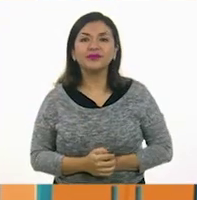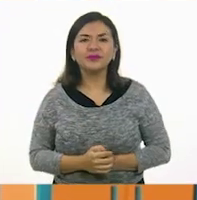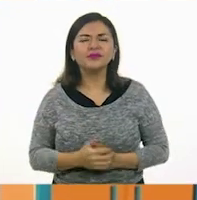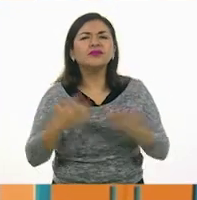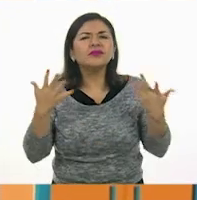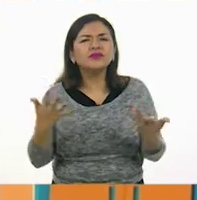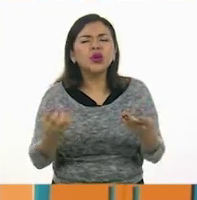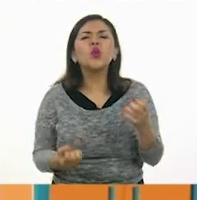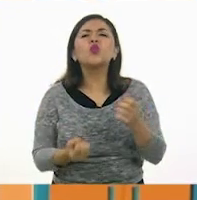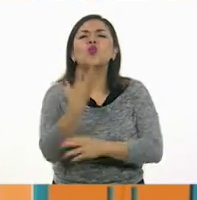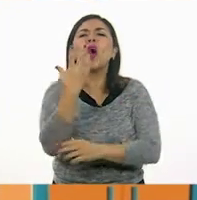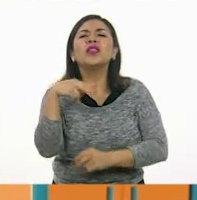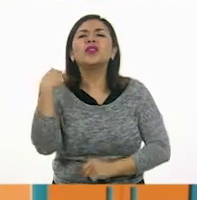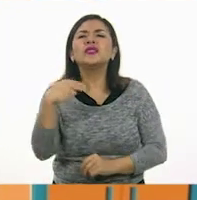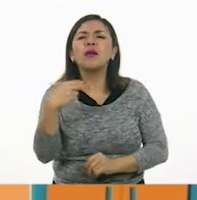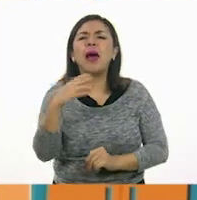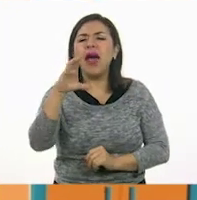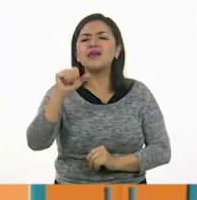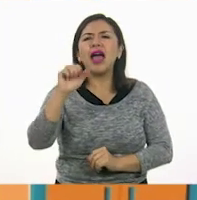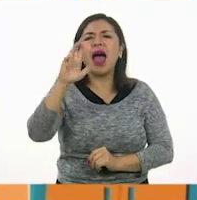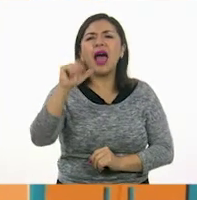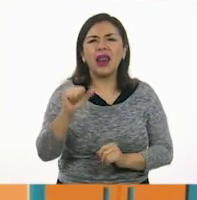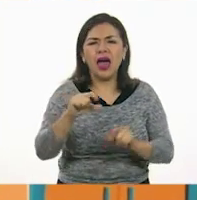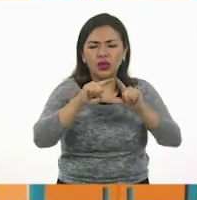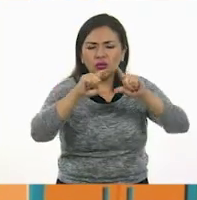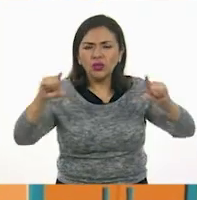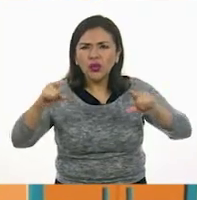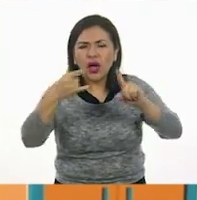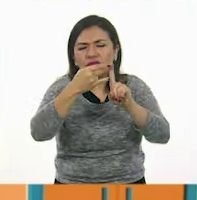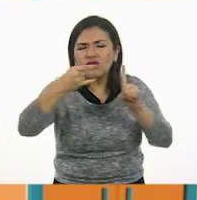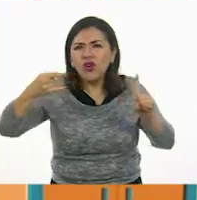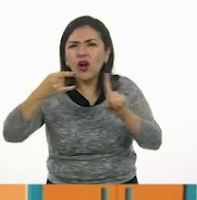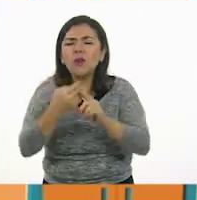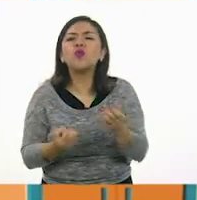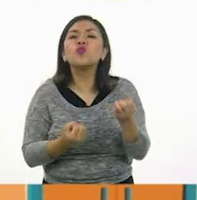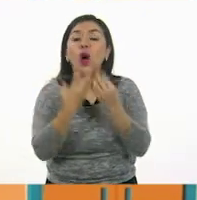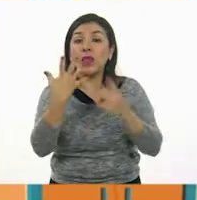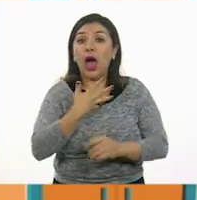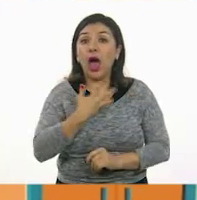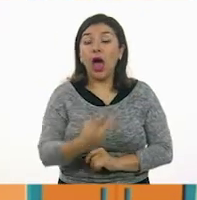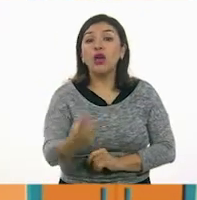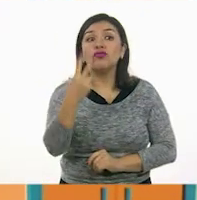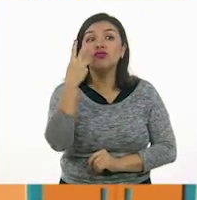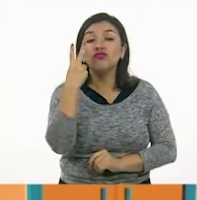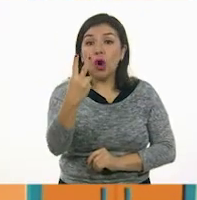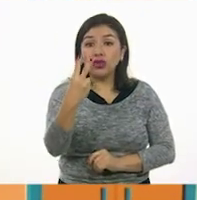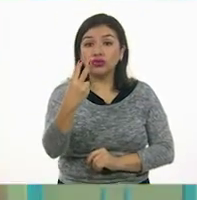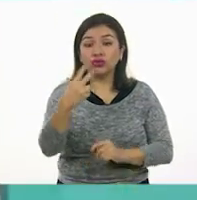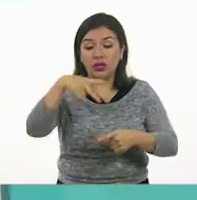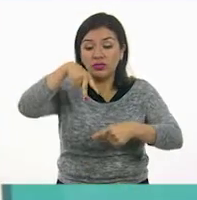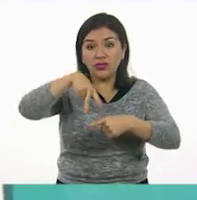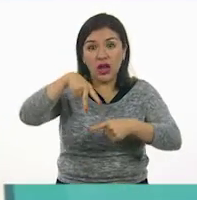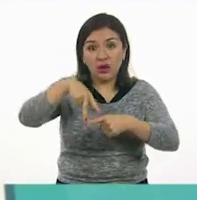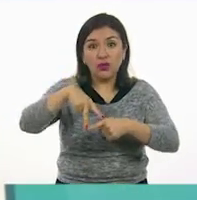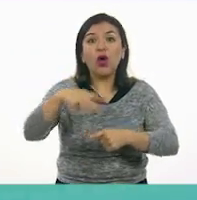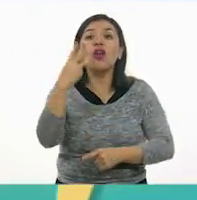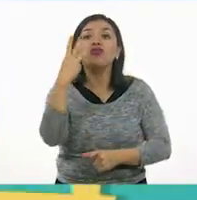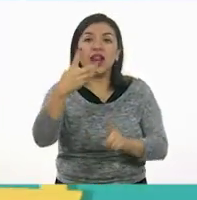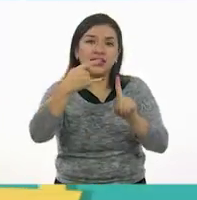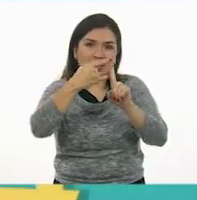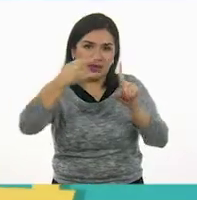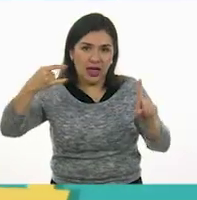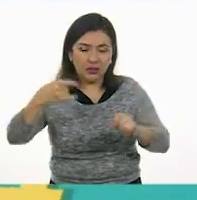¿Cuántas caras tiene? Tiene dos caras triangulares y tres caras rectangulares. Ahora ya pueden